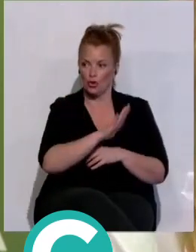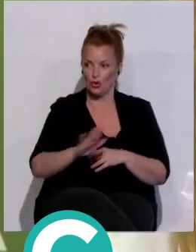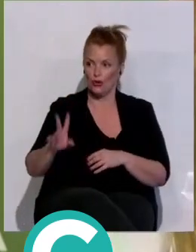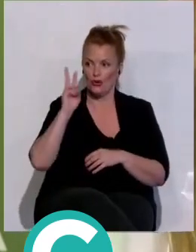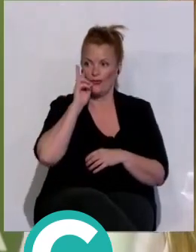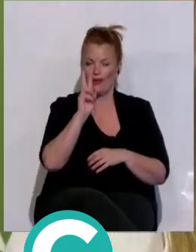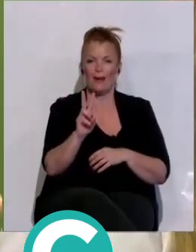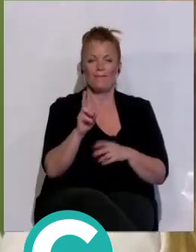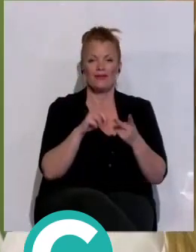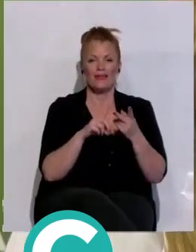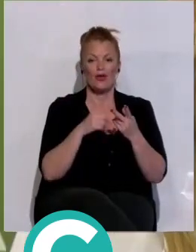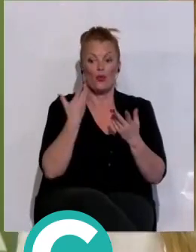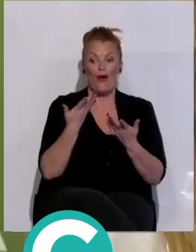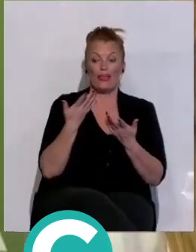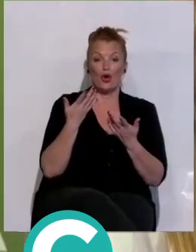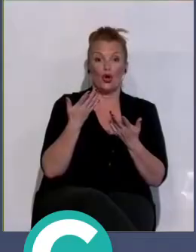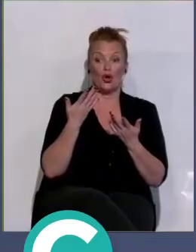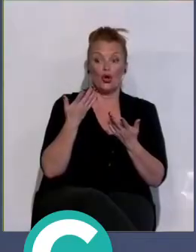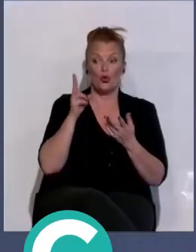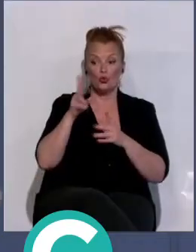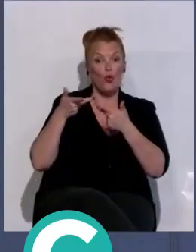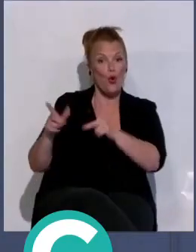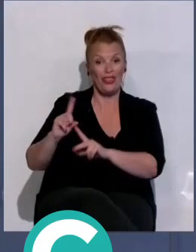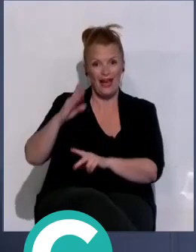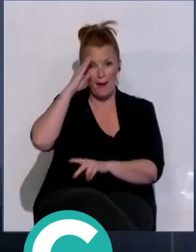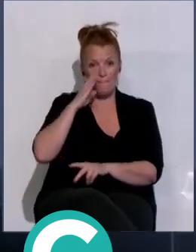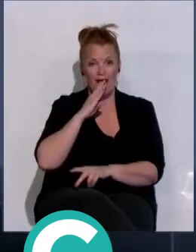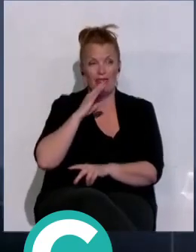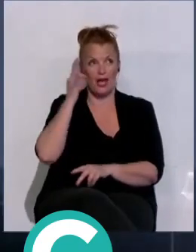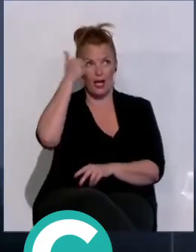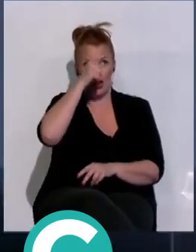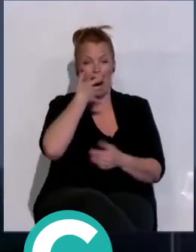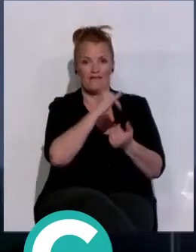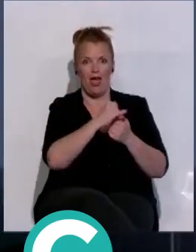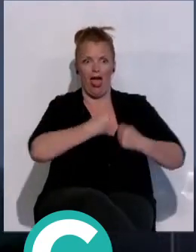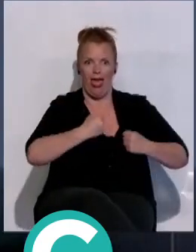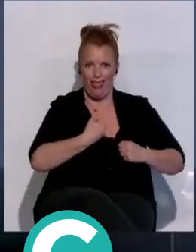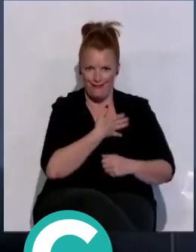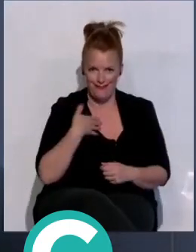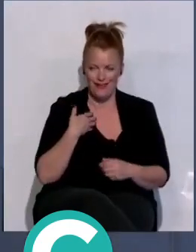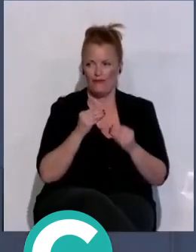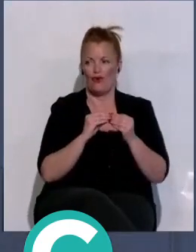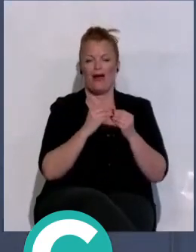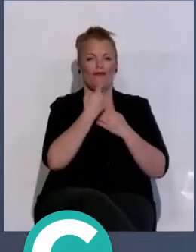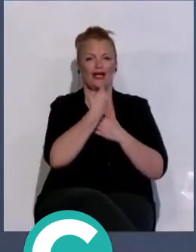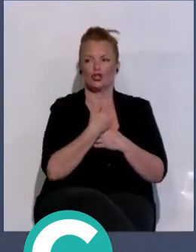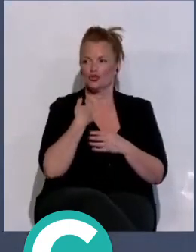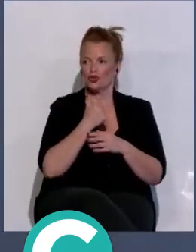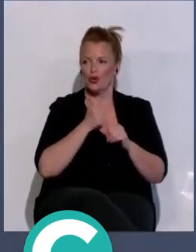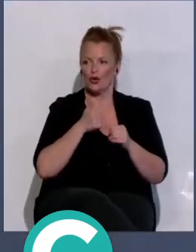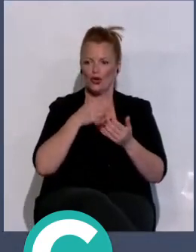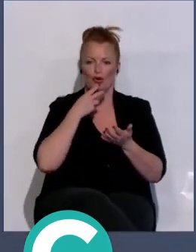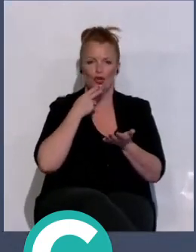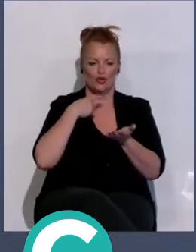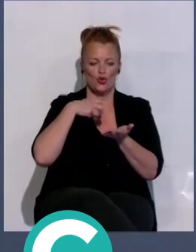les dejas hacer algo, más lo que él, pues fue un poco así. Y bueno, yo llegué al judo de manera obligatoria, o sea, porque yo aprendí a andar en un tatami.